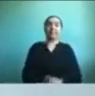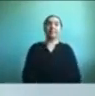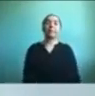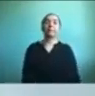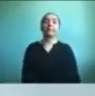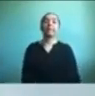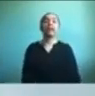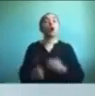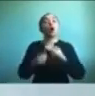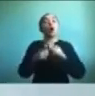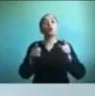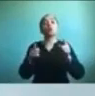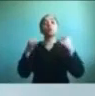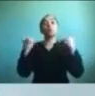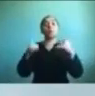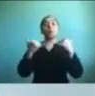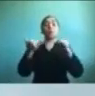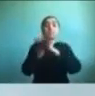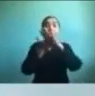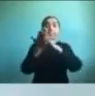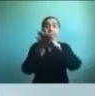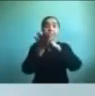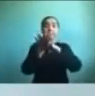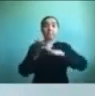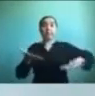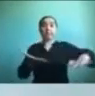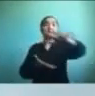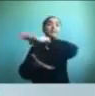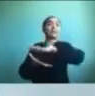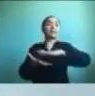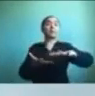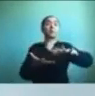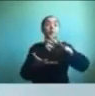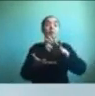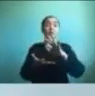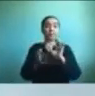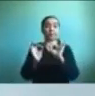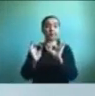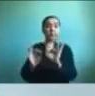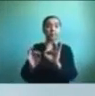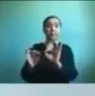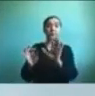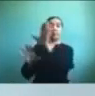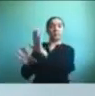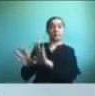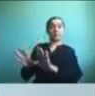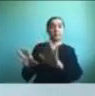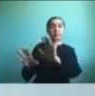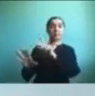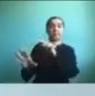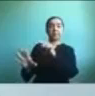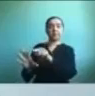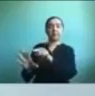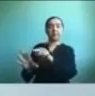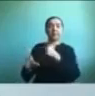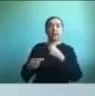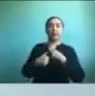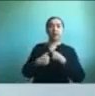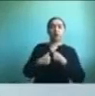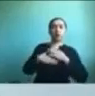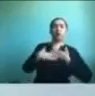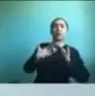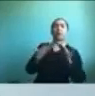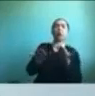situaciones específicas y que cada miembro de la familia debe señalar o dibujar o actuar cómo se siente. Por ejemplo